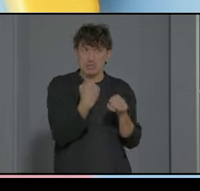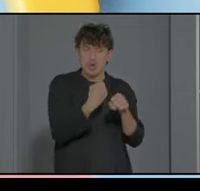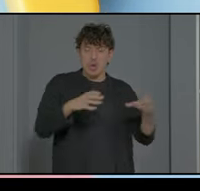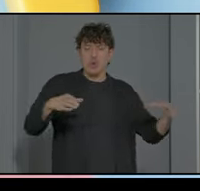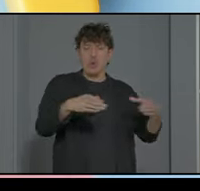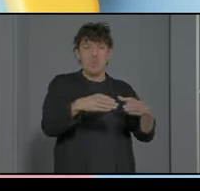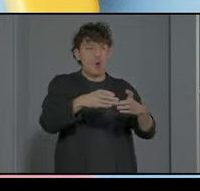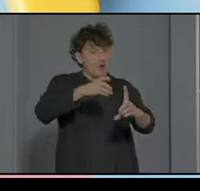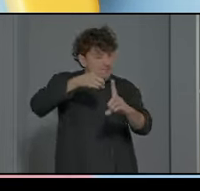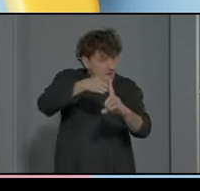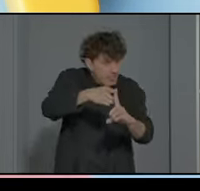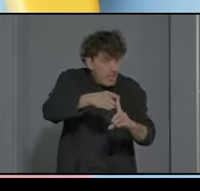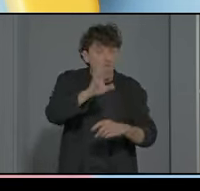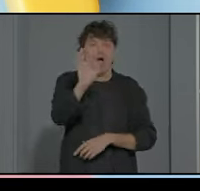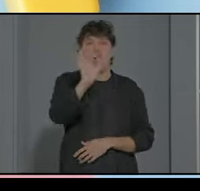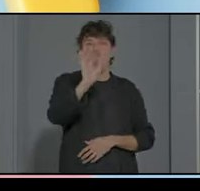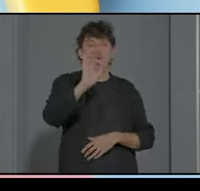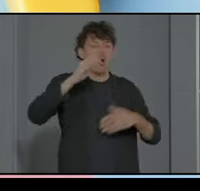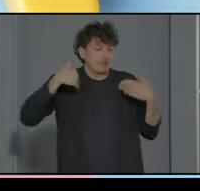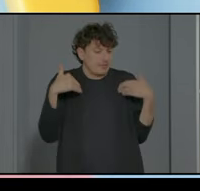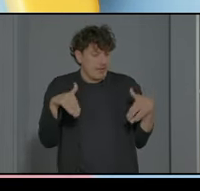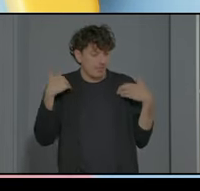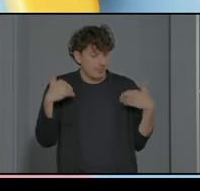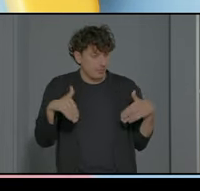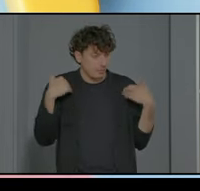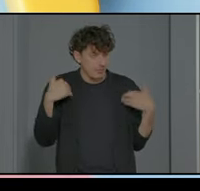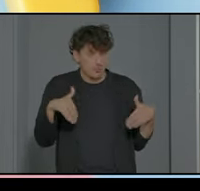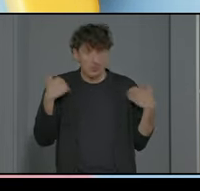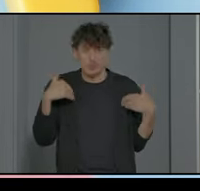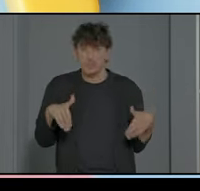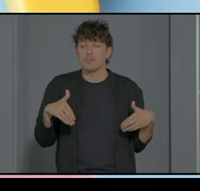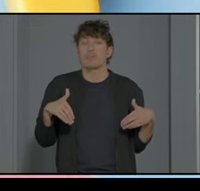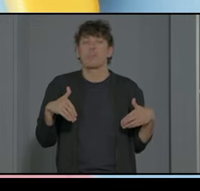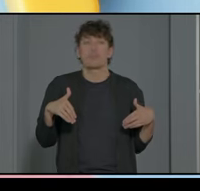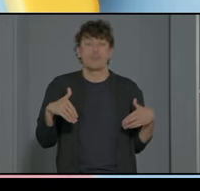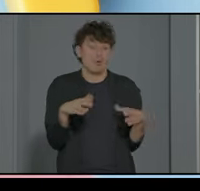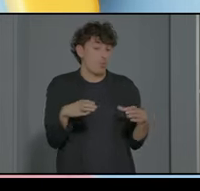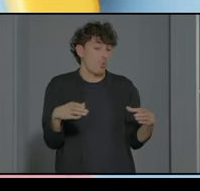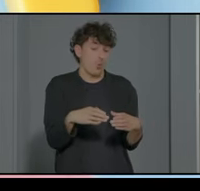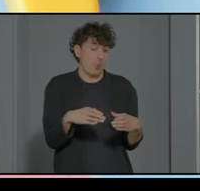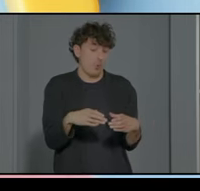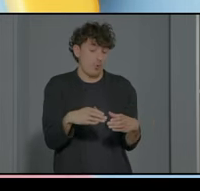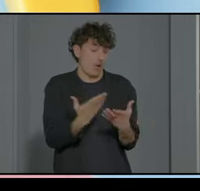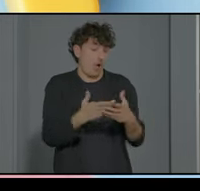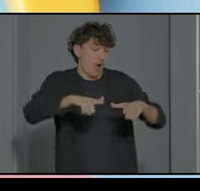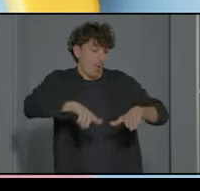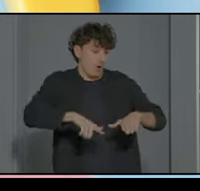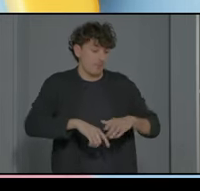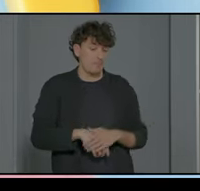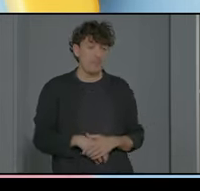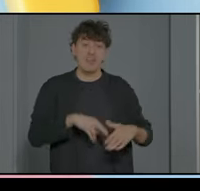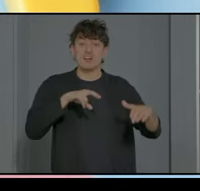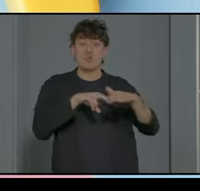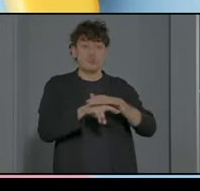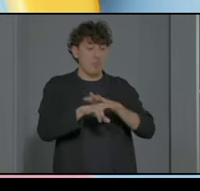referencia o para realizar entrenamientos en nuestro propio grupo individual nuestra aula como